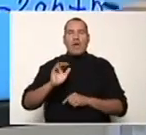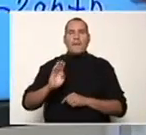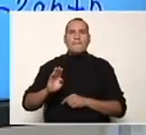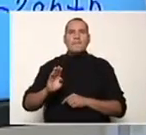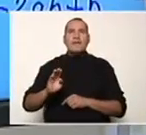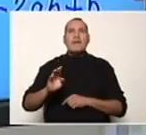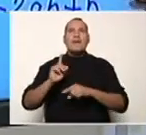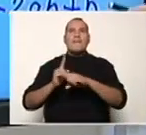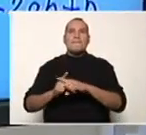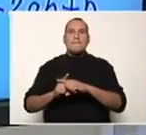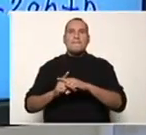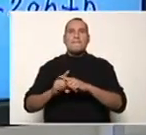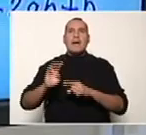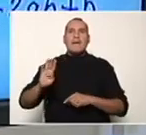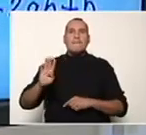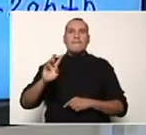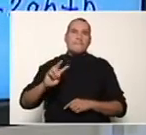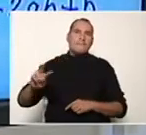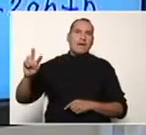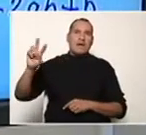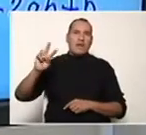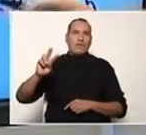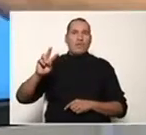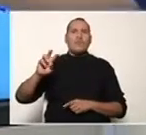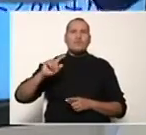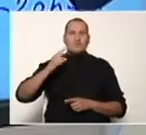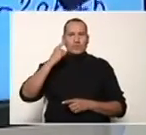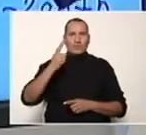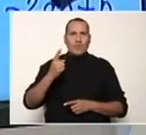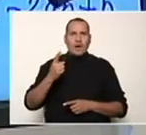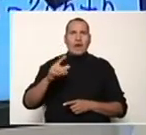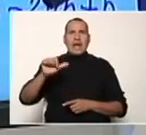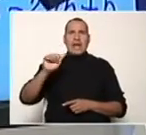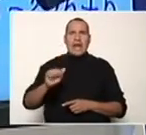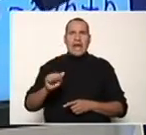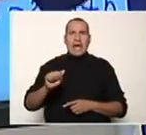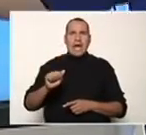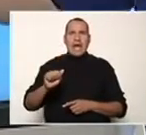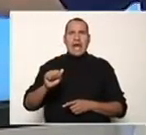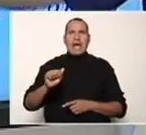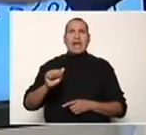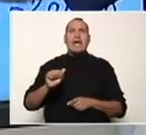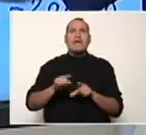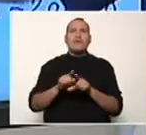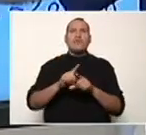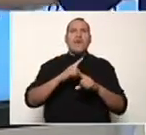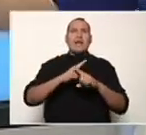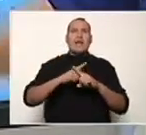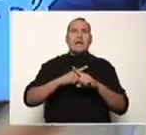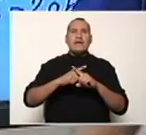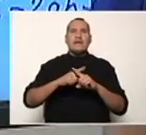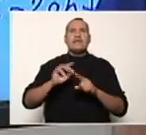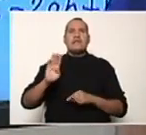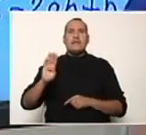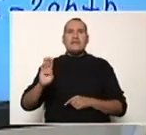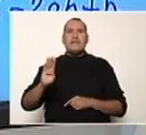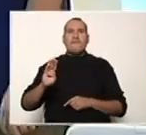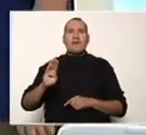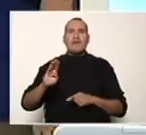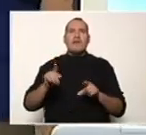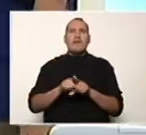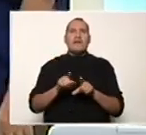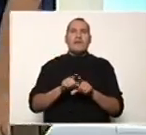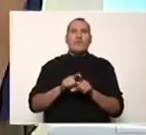más elevar al cuadrado el segundo término, donde el primer término es x y el segundo término es 4.